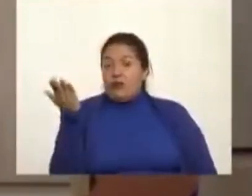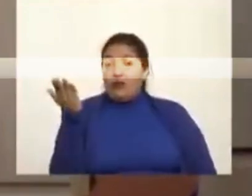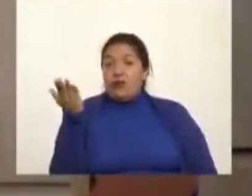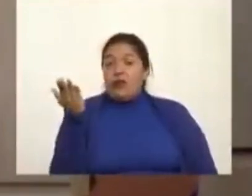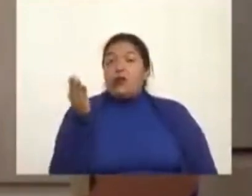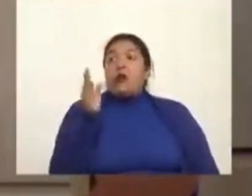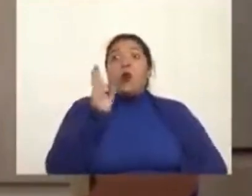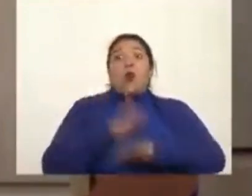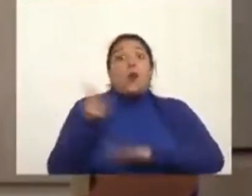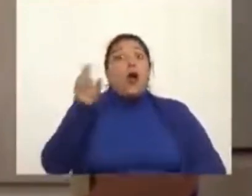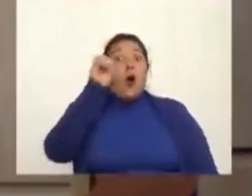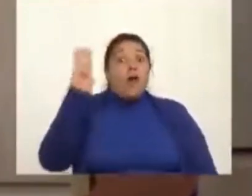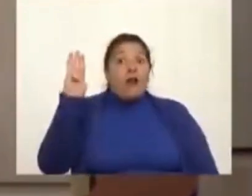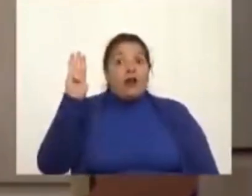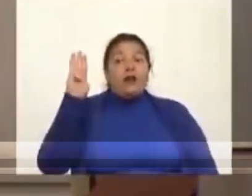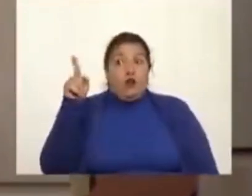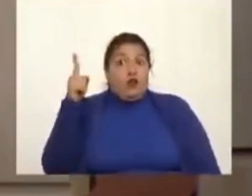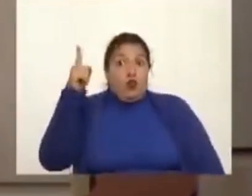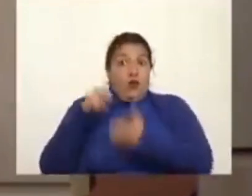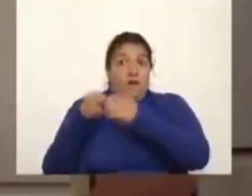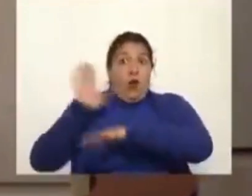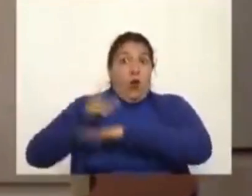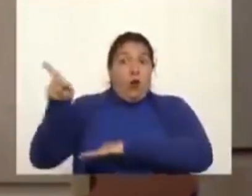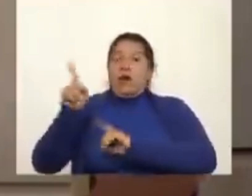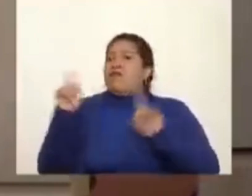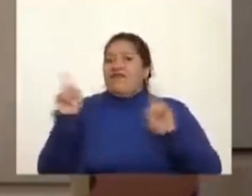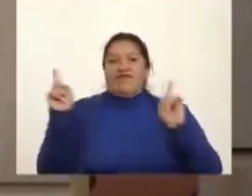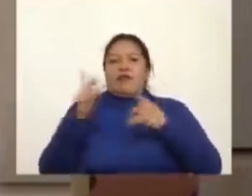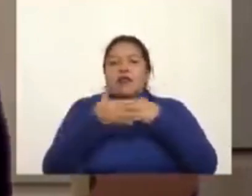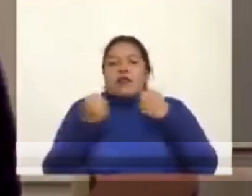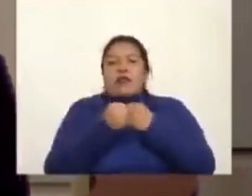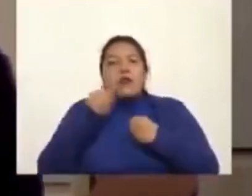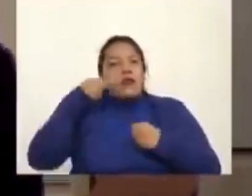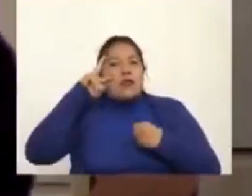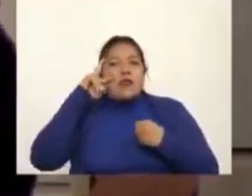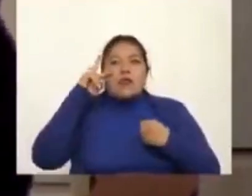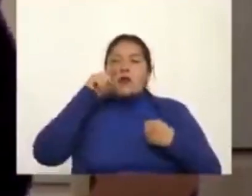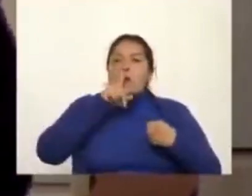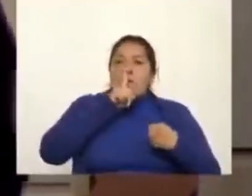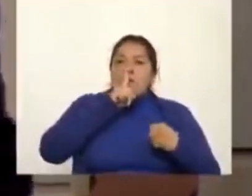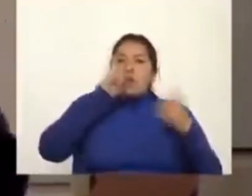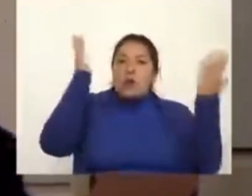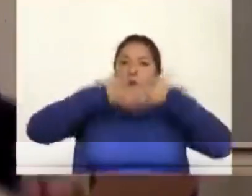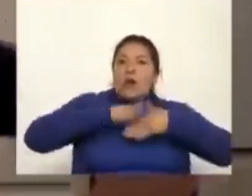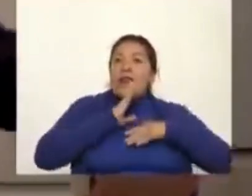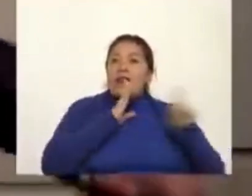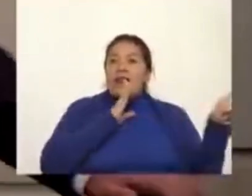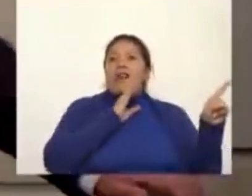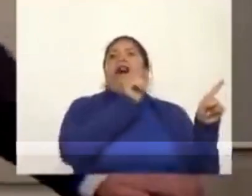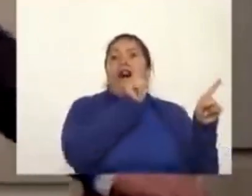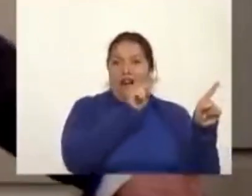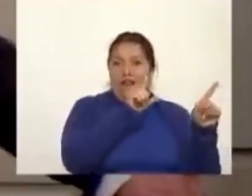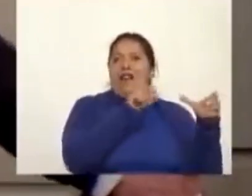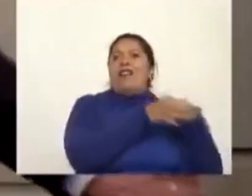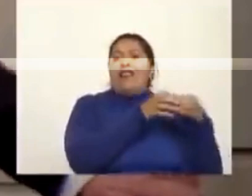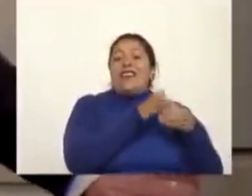exclusivo de Odebrecht, sino concomitante en su responsabilidad con el Grupo Aval del